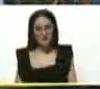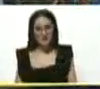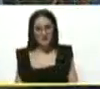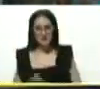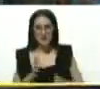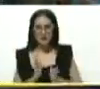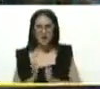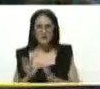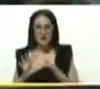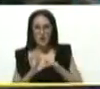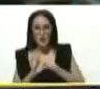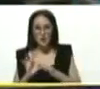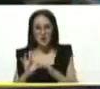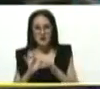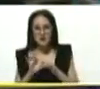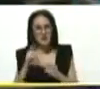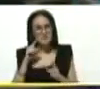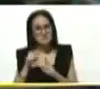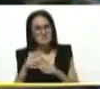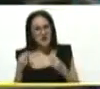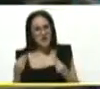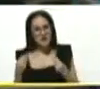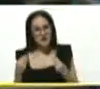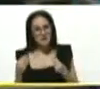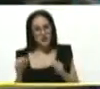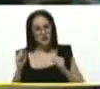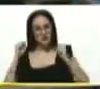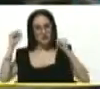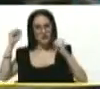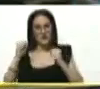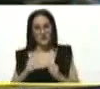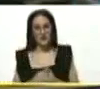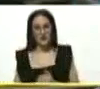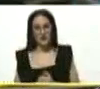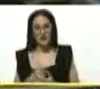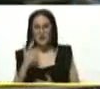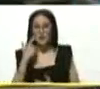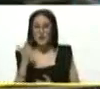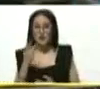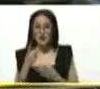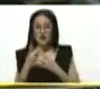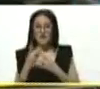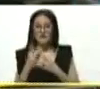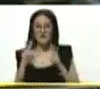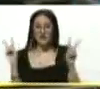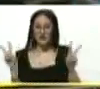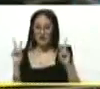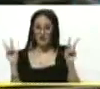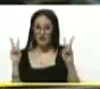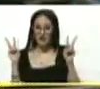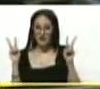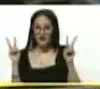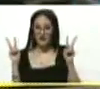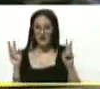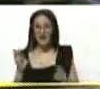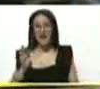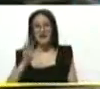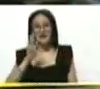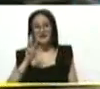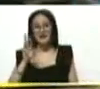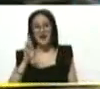Organizar, unir y sumar. ¿Para qué? Para triunfar. Para buscar la victoria. Con las 3R